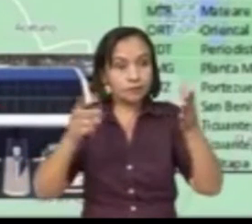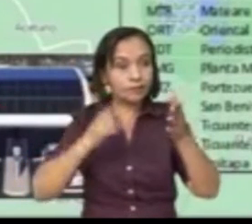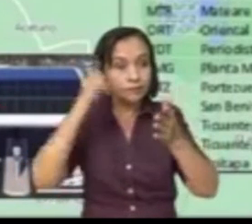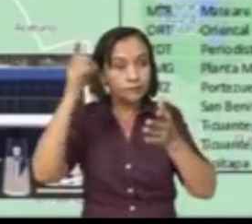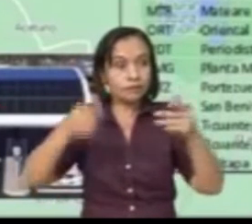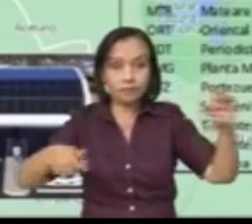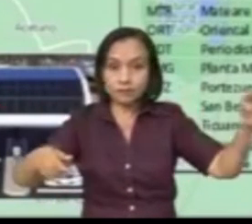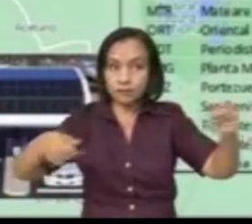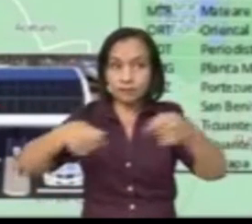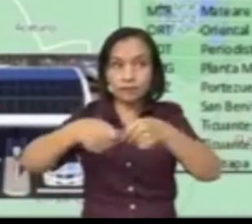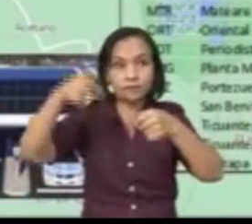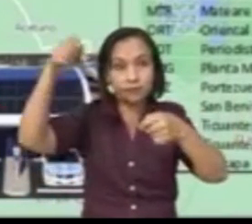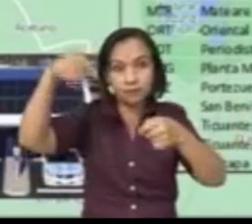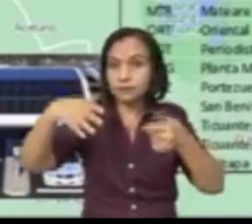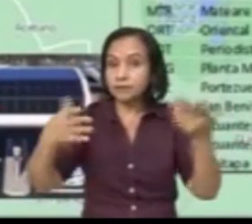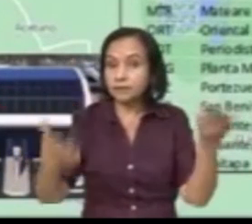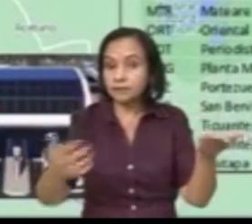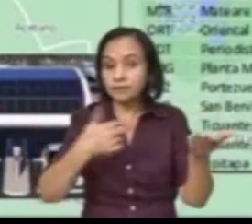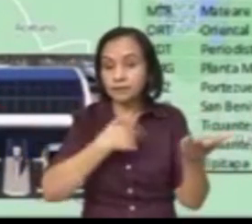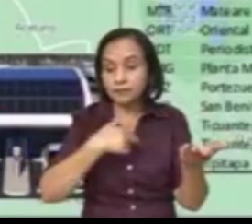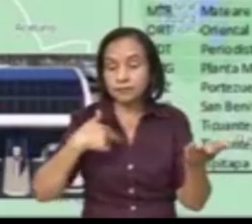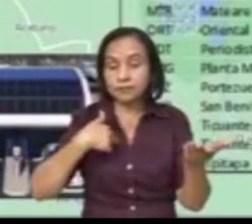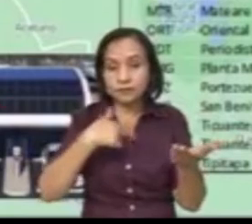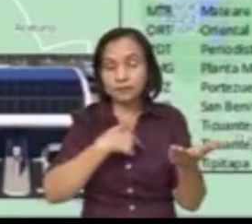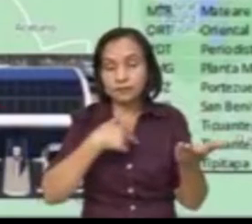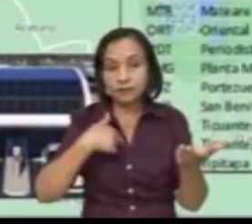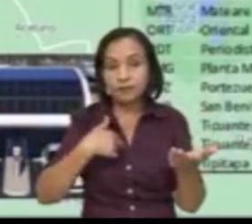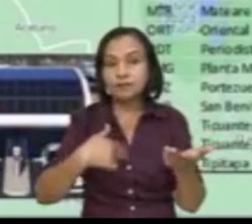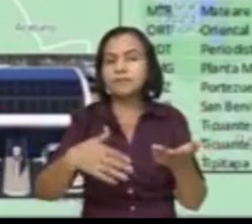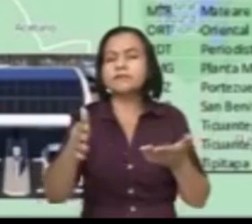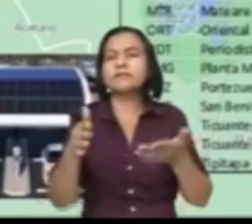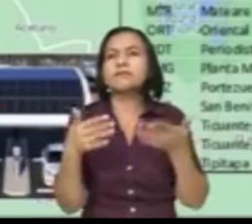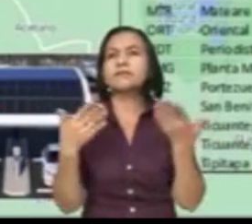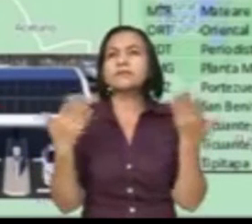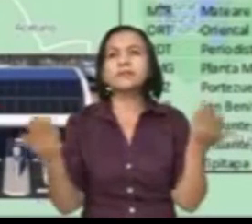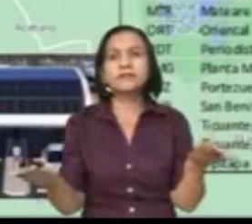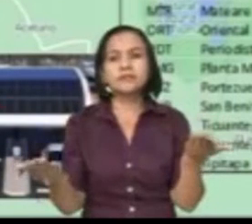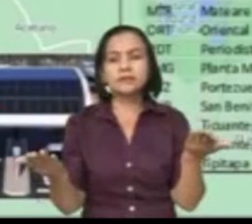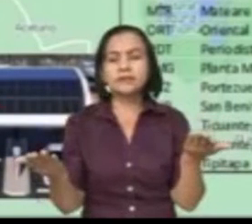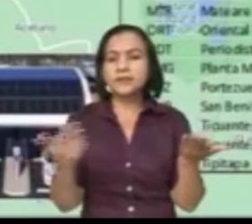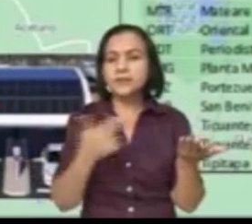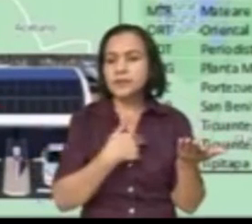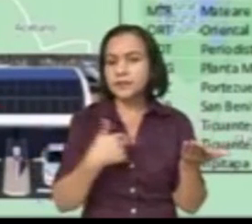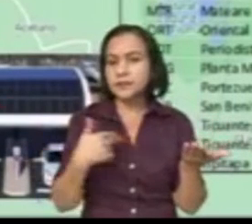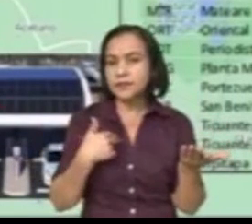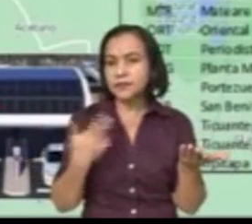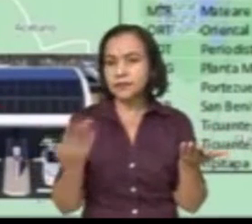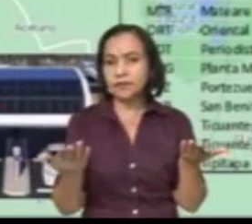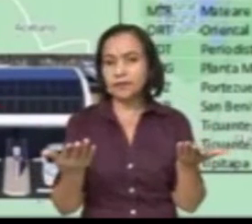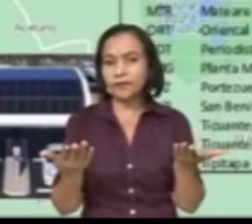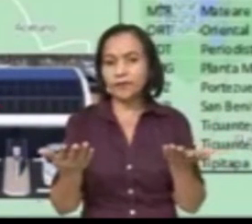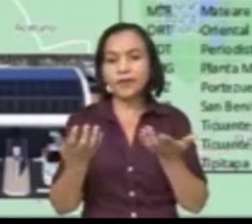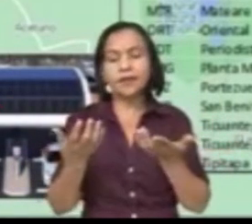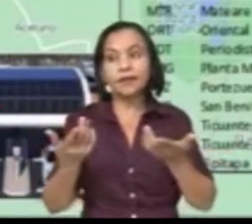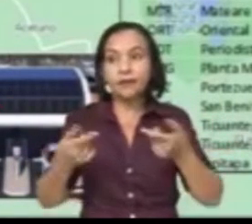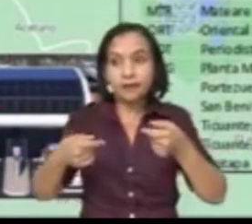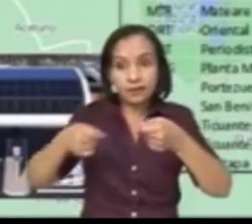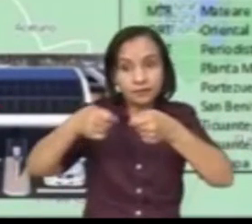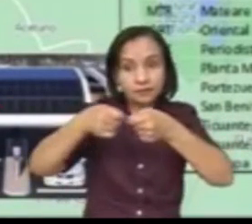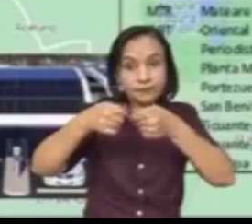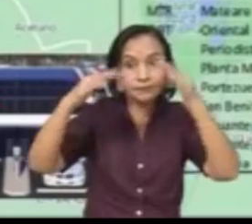energía, y entonces la hemos construido para suministrar la demanda de energía.